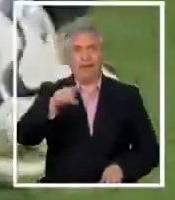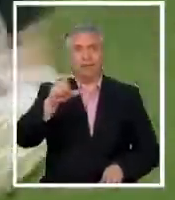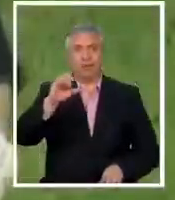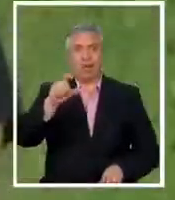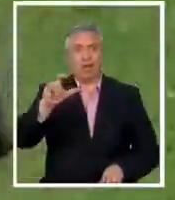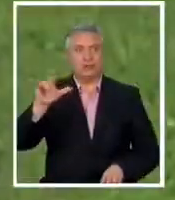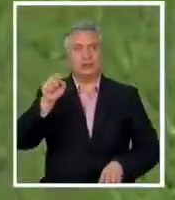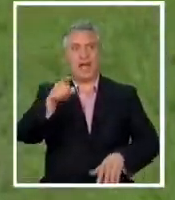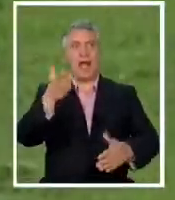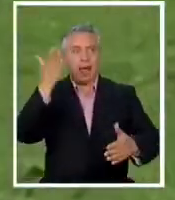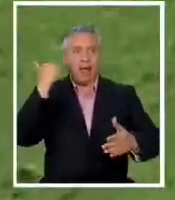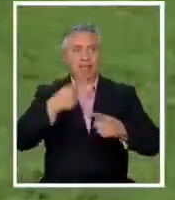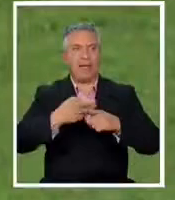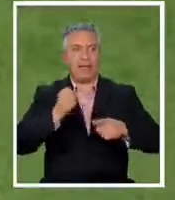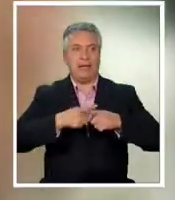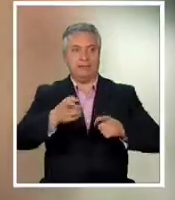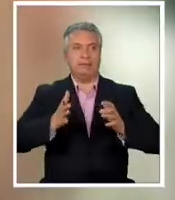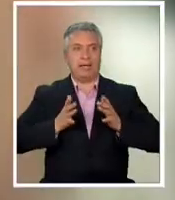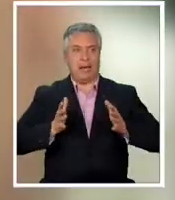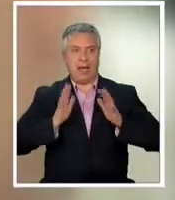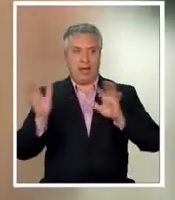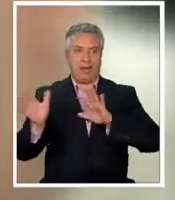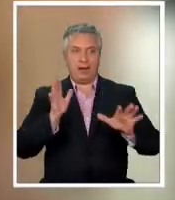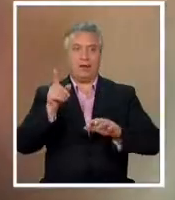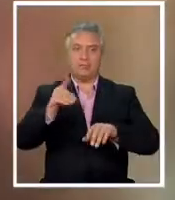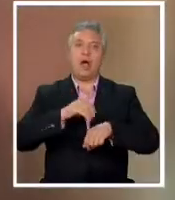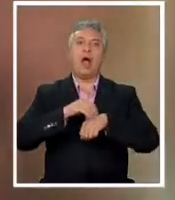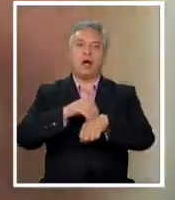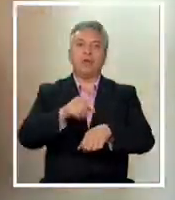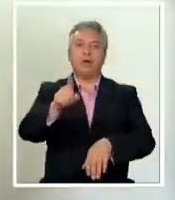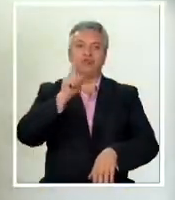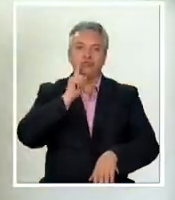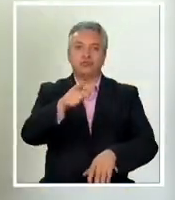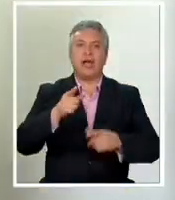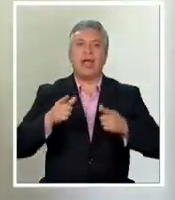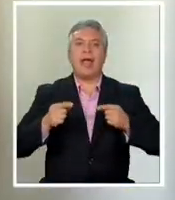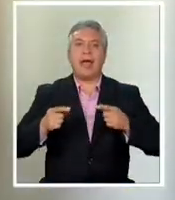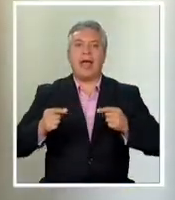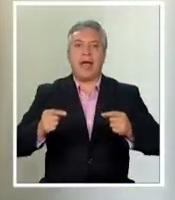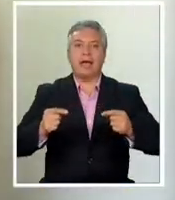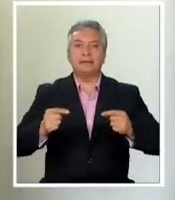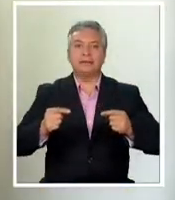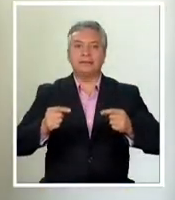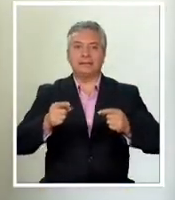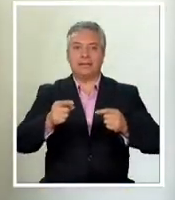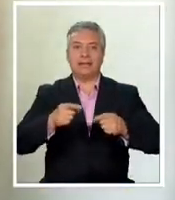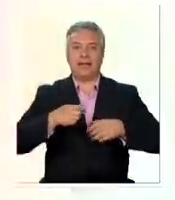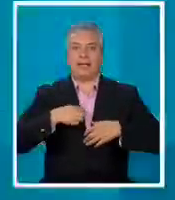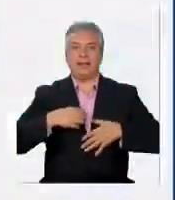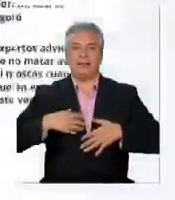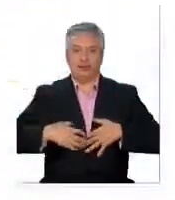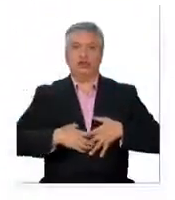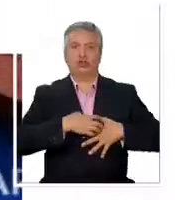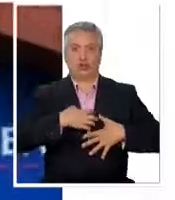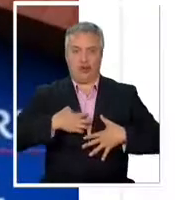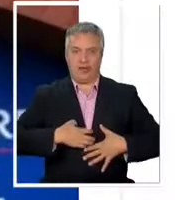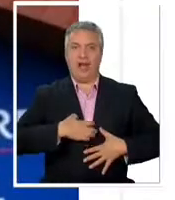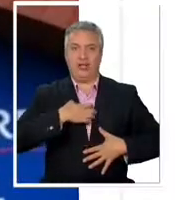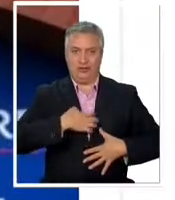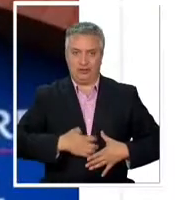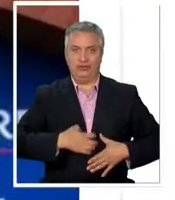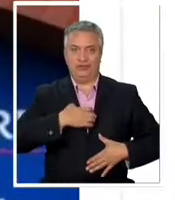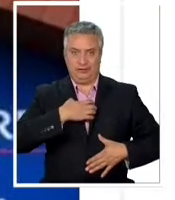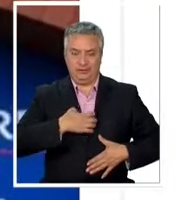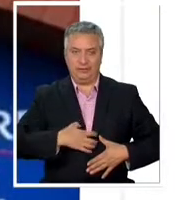el ex arquero de Manchester United fue notificado que padece cáncer de esófago en etapa terminal pensé que tenía una